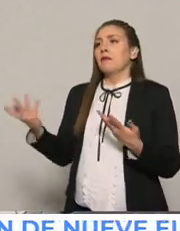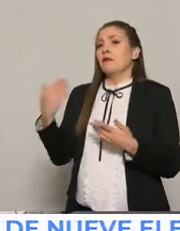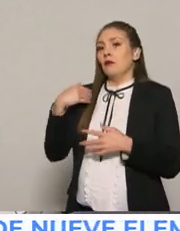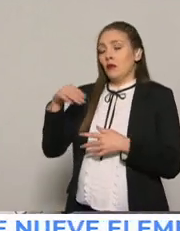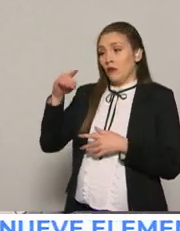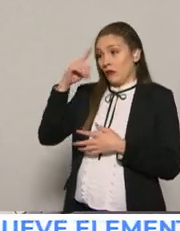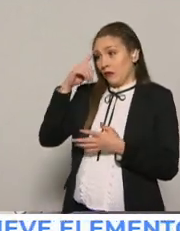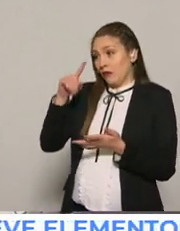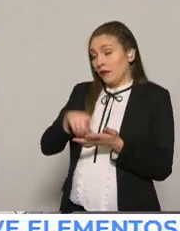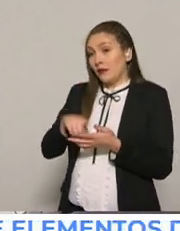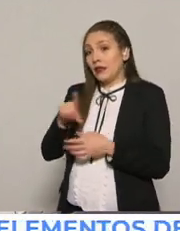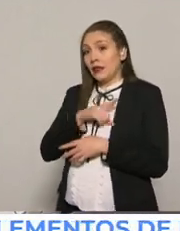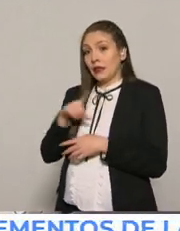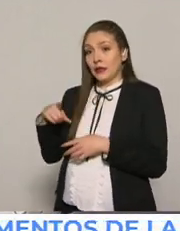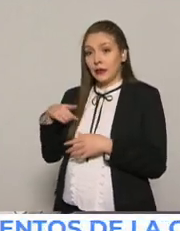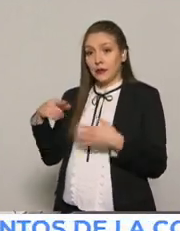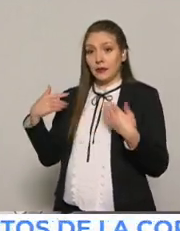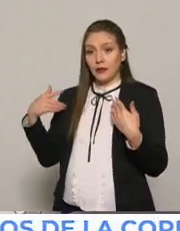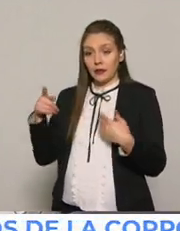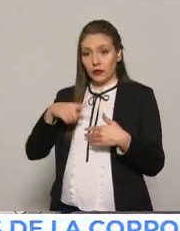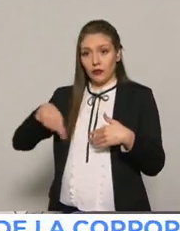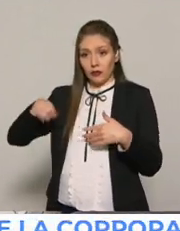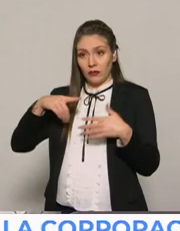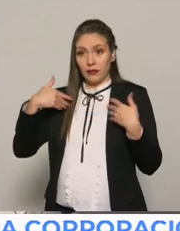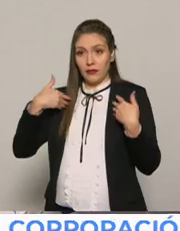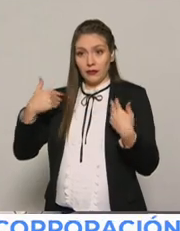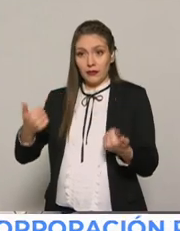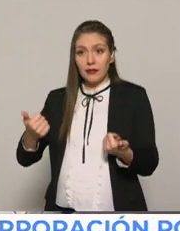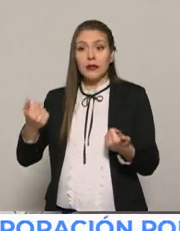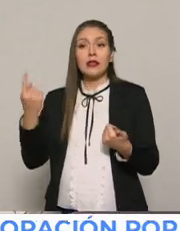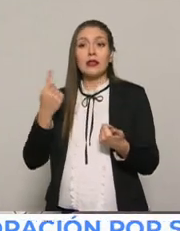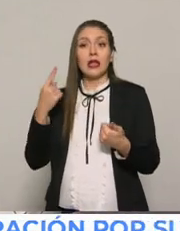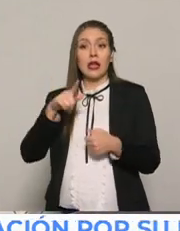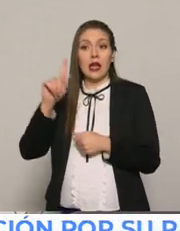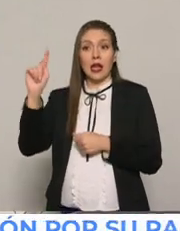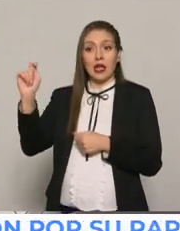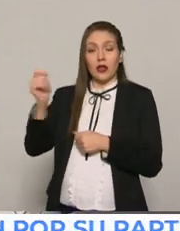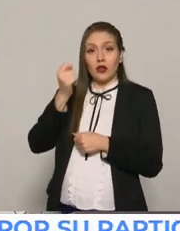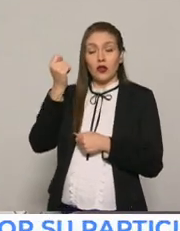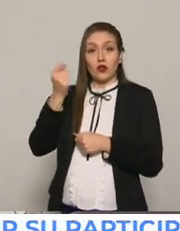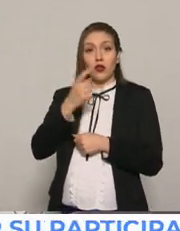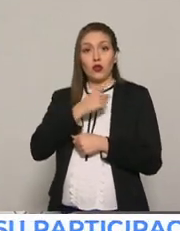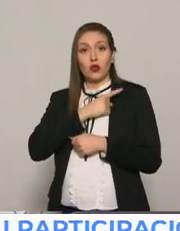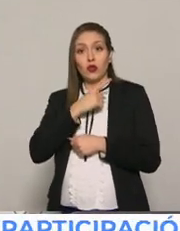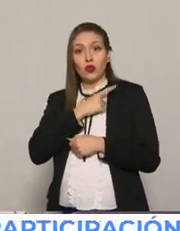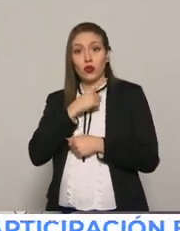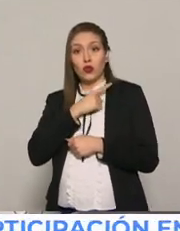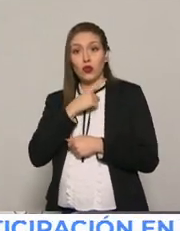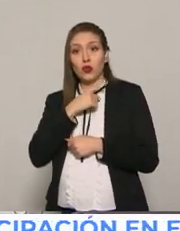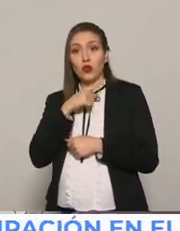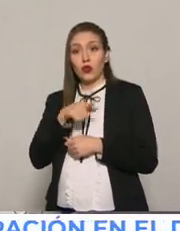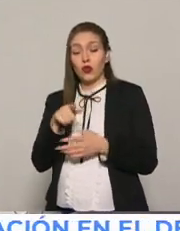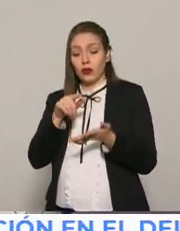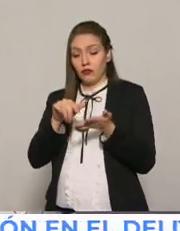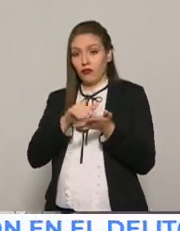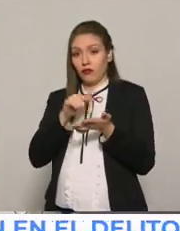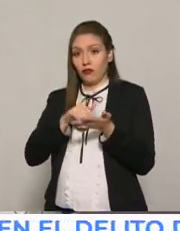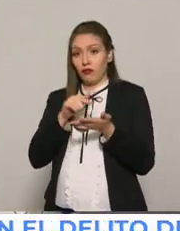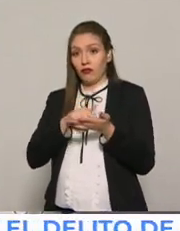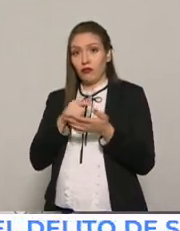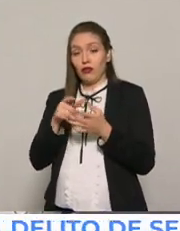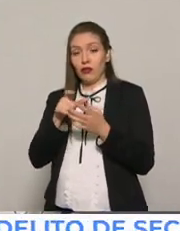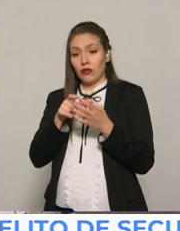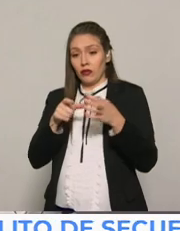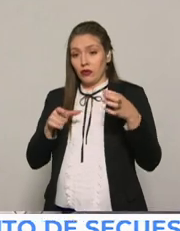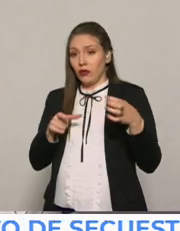justamente es que las tecnologías no son solamente los aparatos, sino son entornos, sobre todo para los